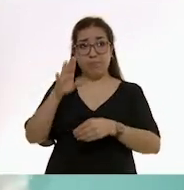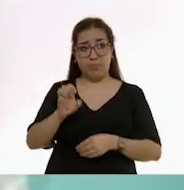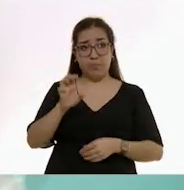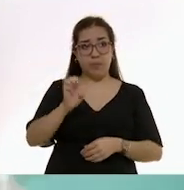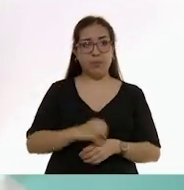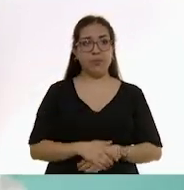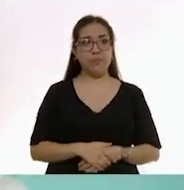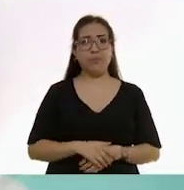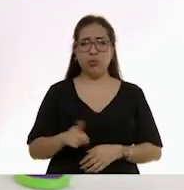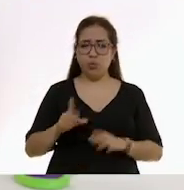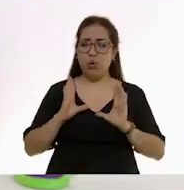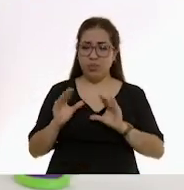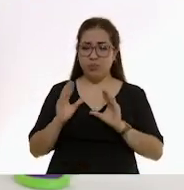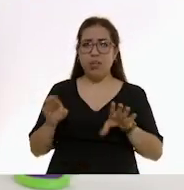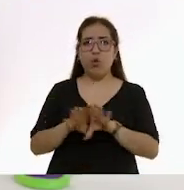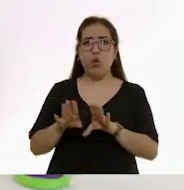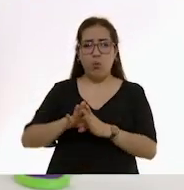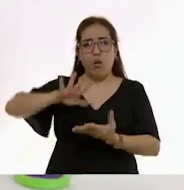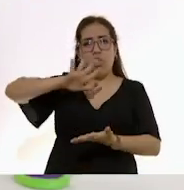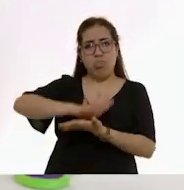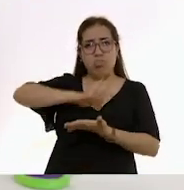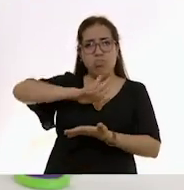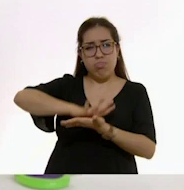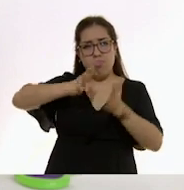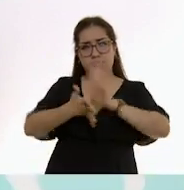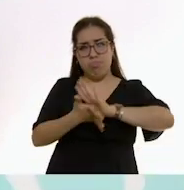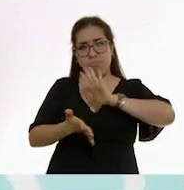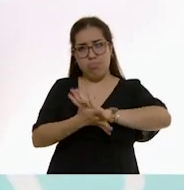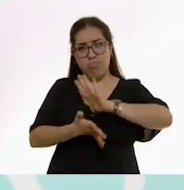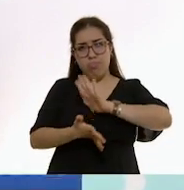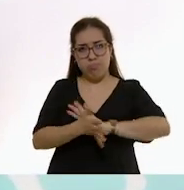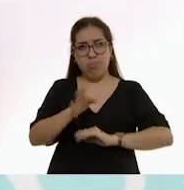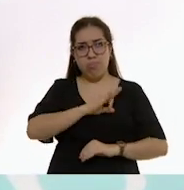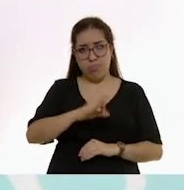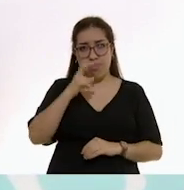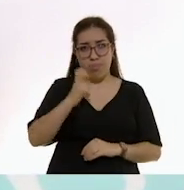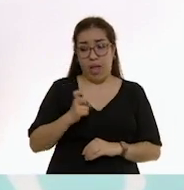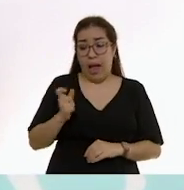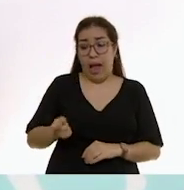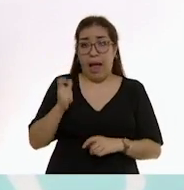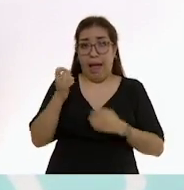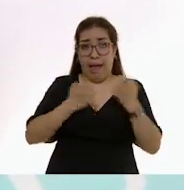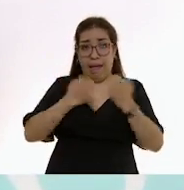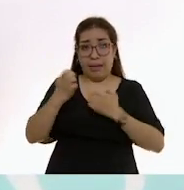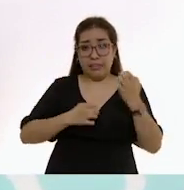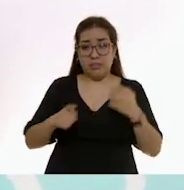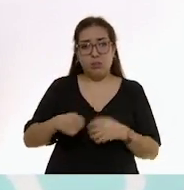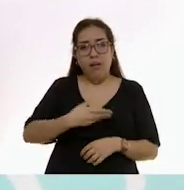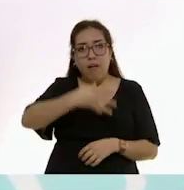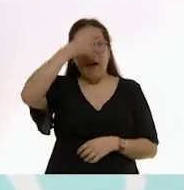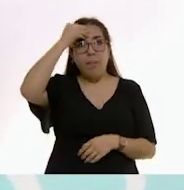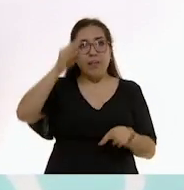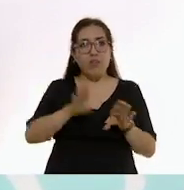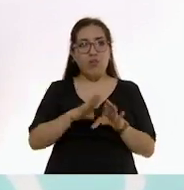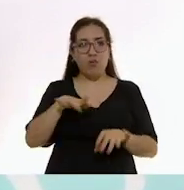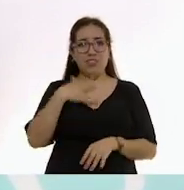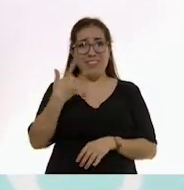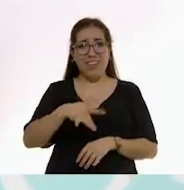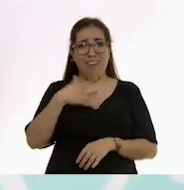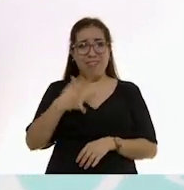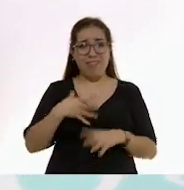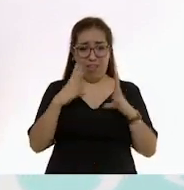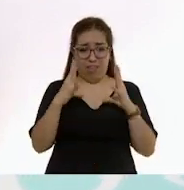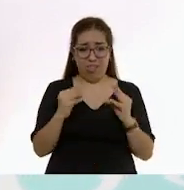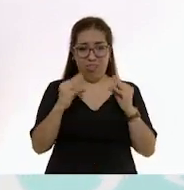hija y enséñale cómo aplastarla con sus manos. Este ejercicio expondrá a tu pequeño a diferentes texturas y